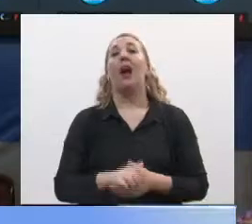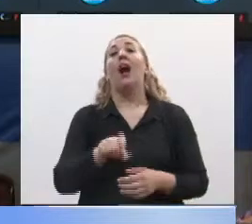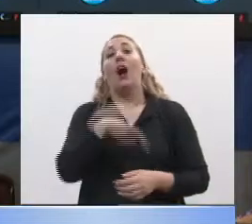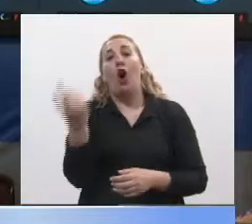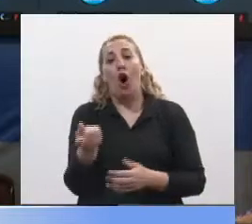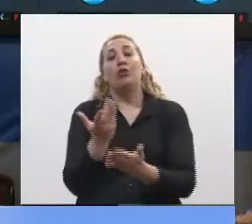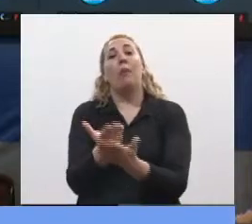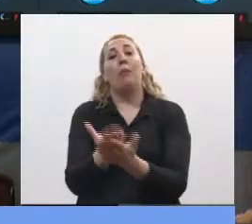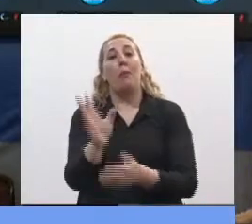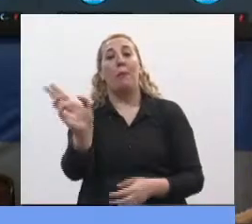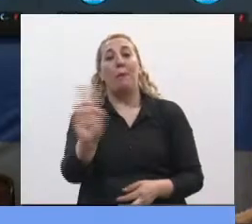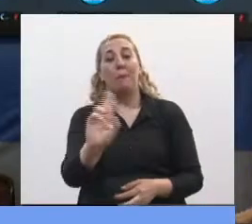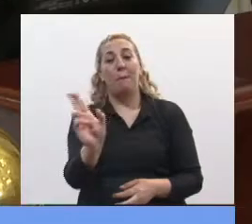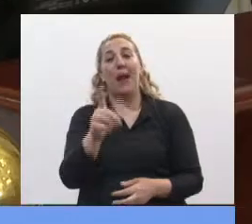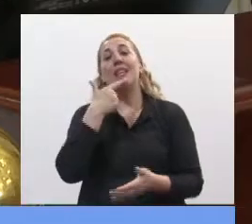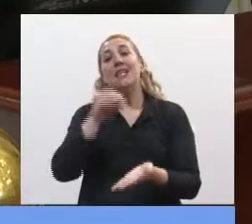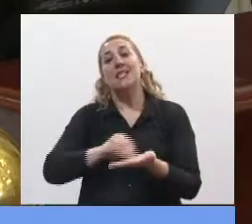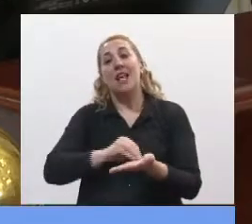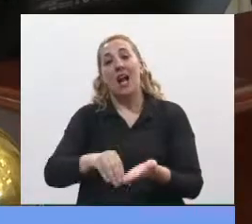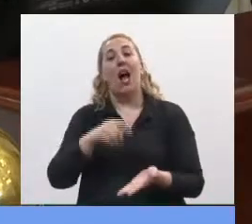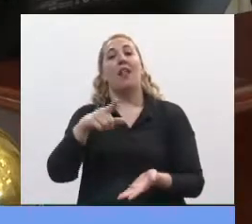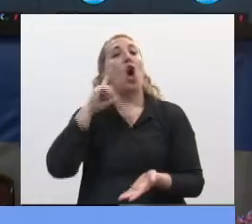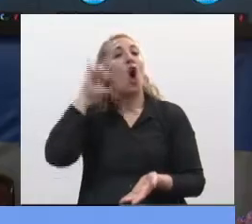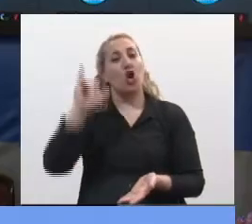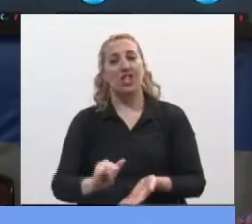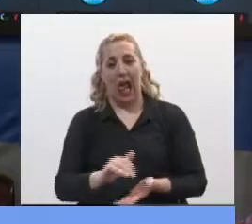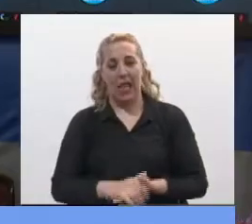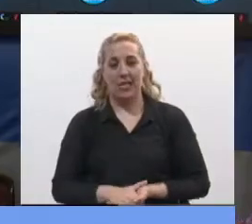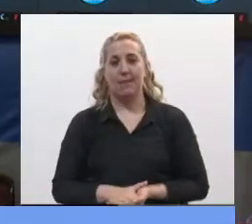Para otra moción de preferencia, tiene la palabra la senadora Gladys González.